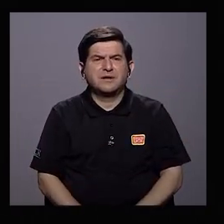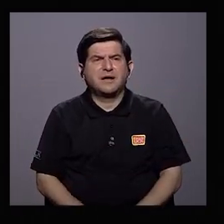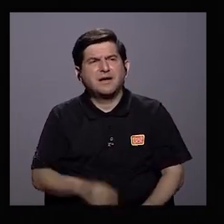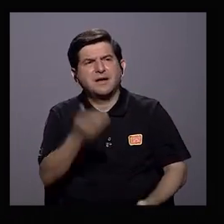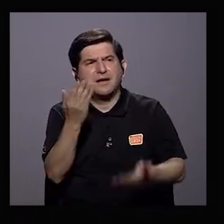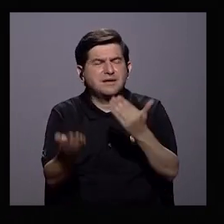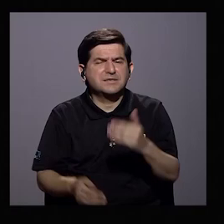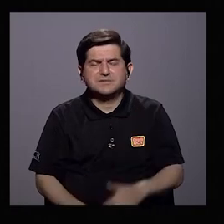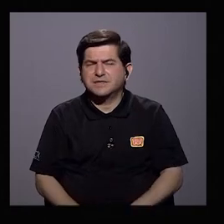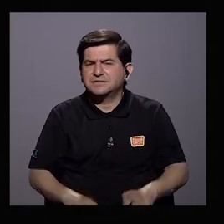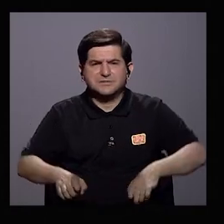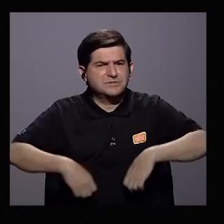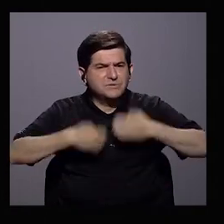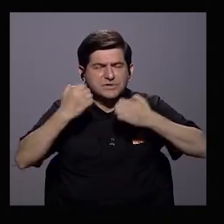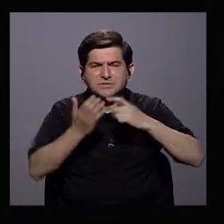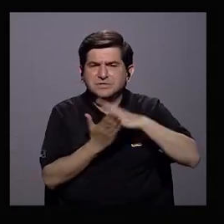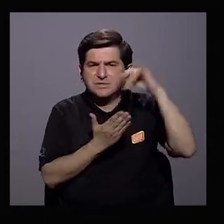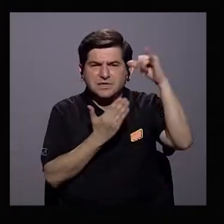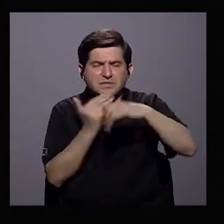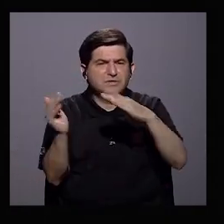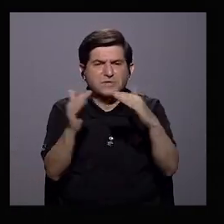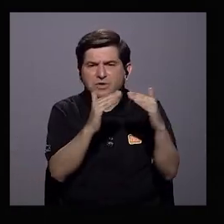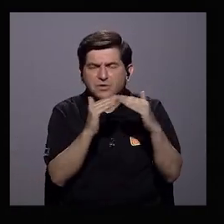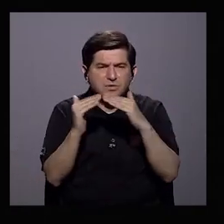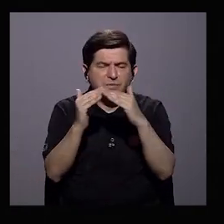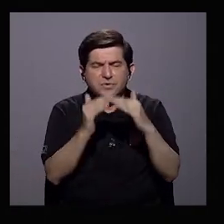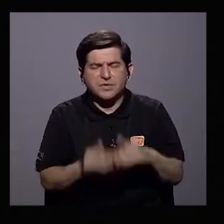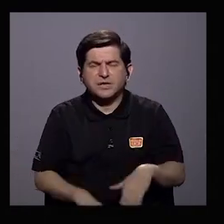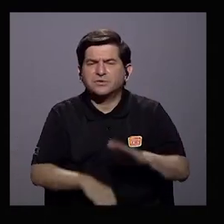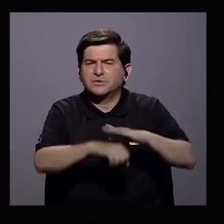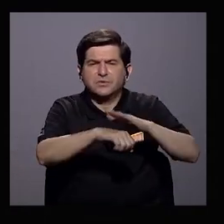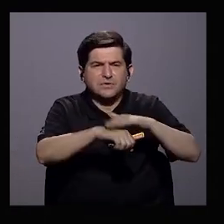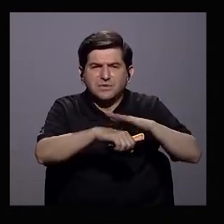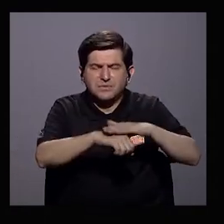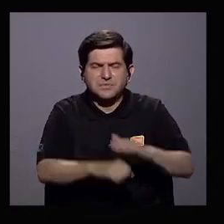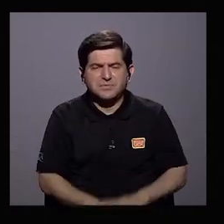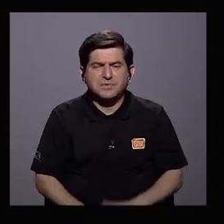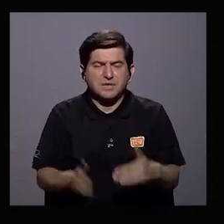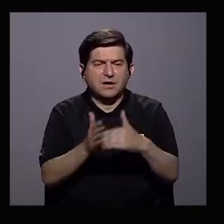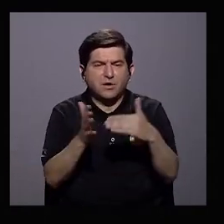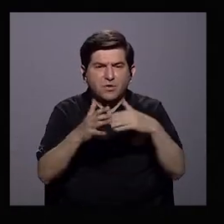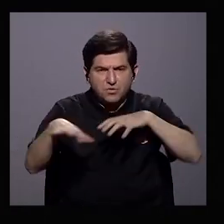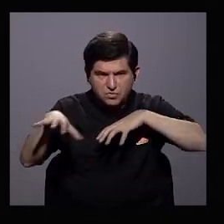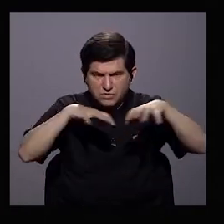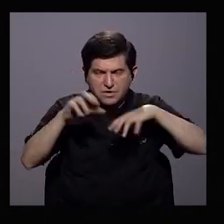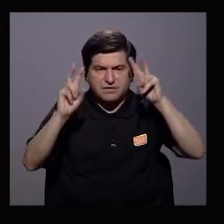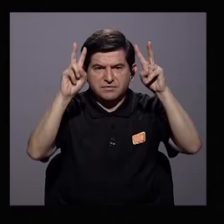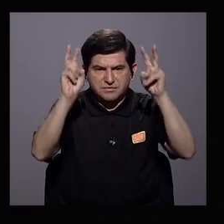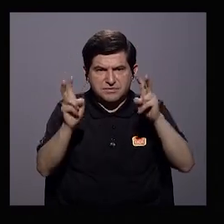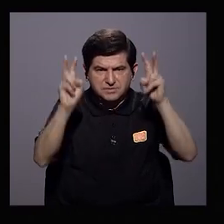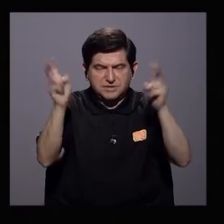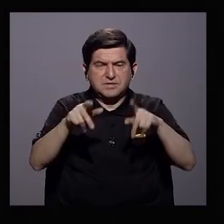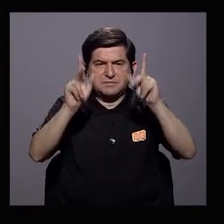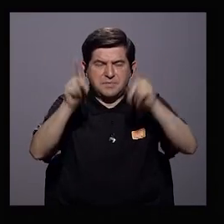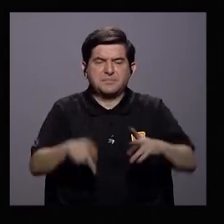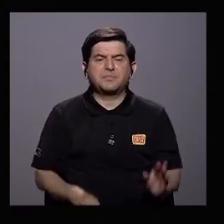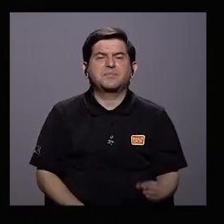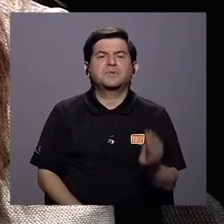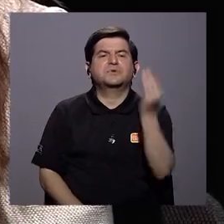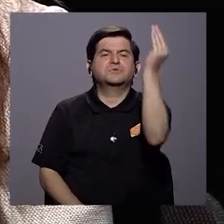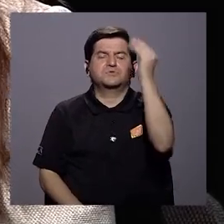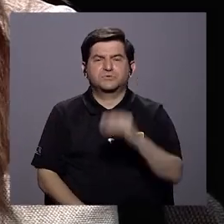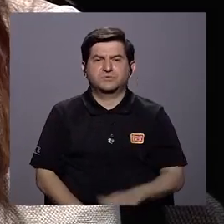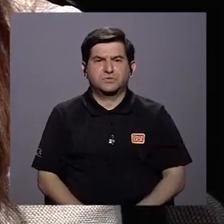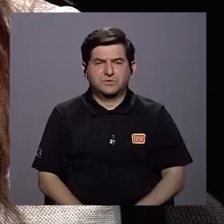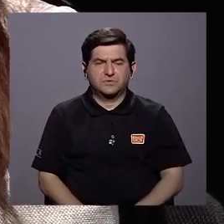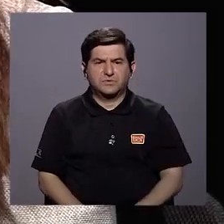tal vez no existencia de proyectos comunitarios que permitan de algún modo esa reactivación en el tema de las personas más jóvenes.